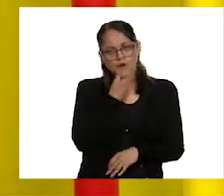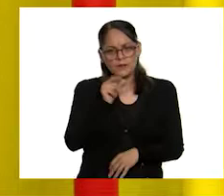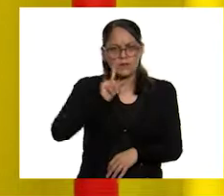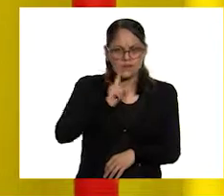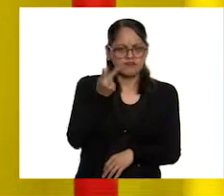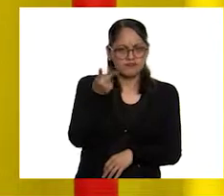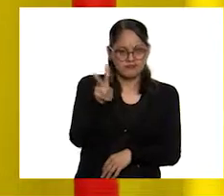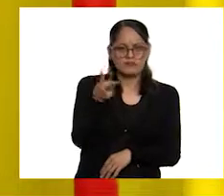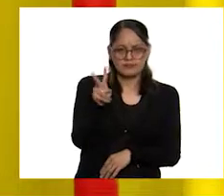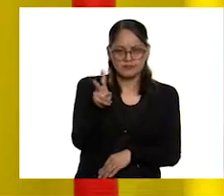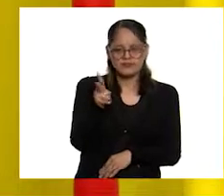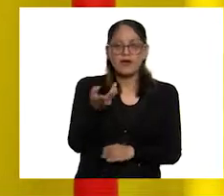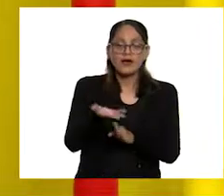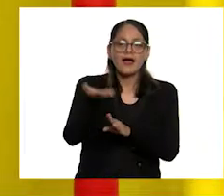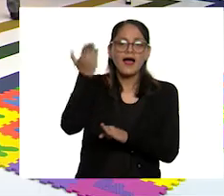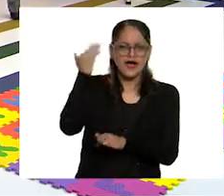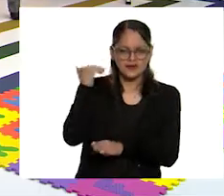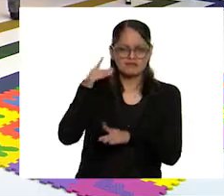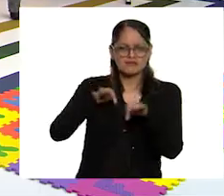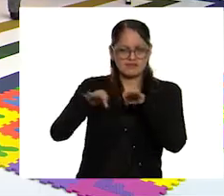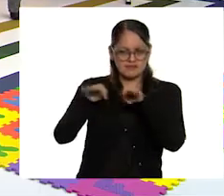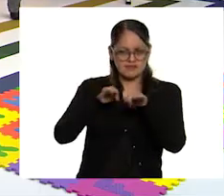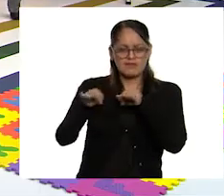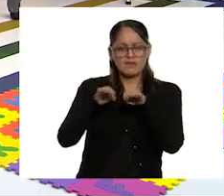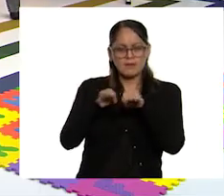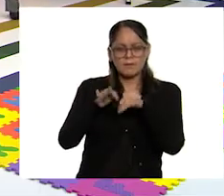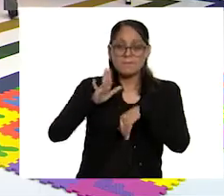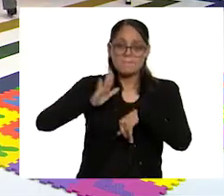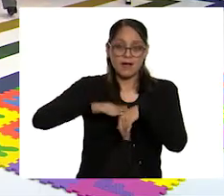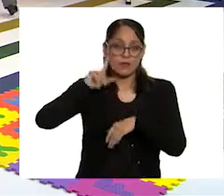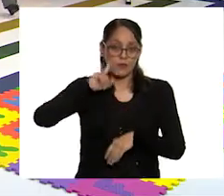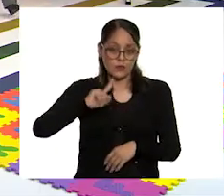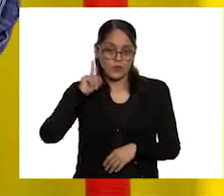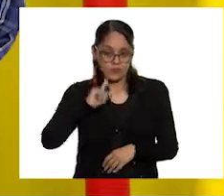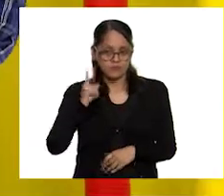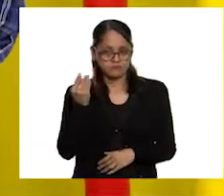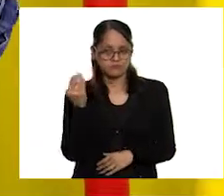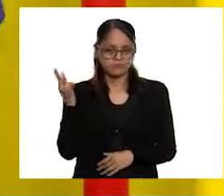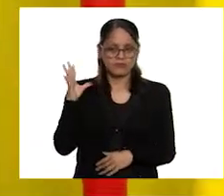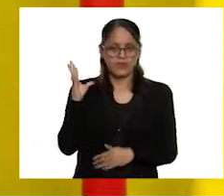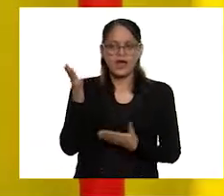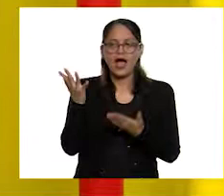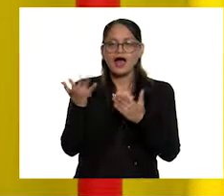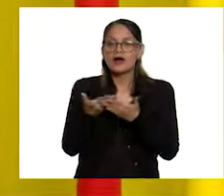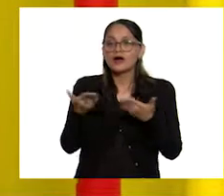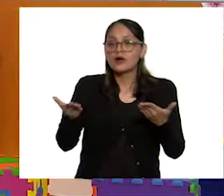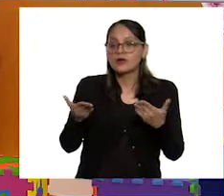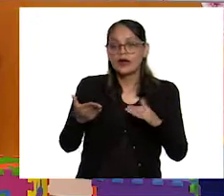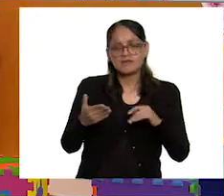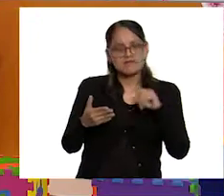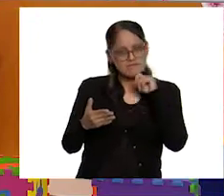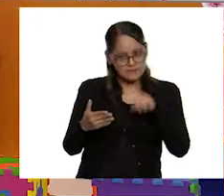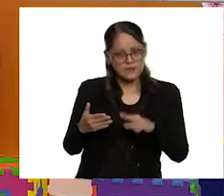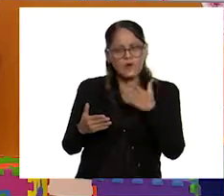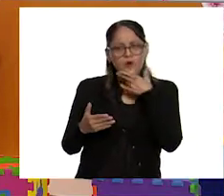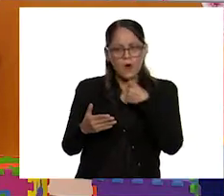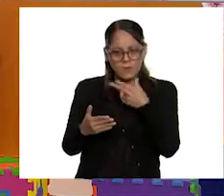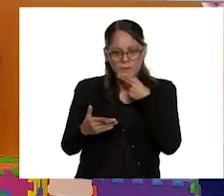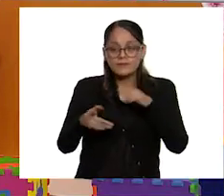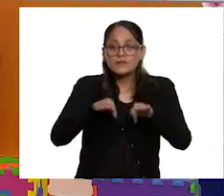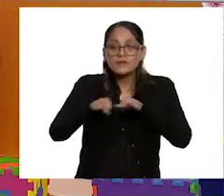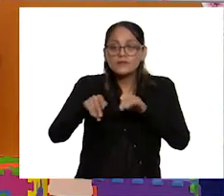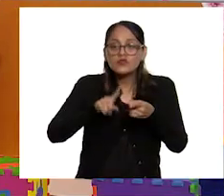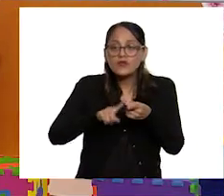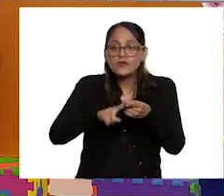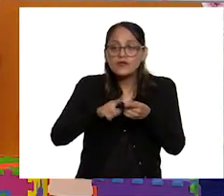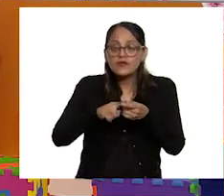mujeres. Antes era una profesión donde había más mujeres. De acuerdo. Pero ahora también hay hombres. Trabajan en los